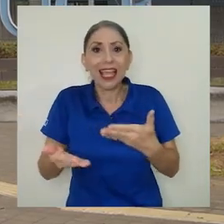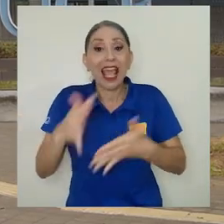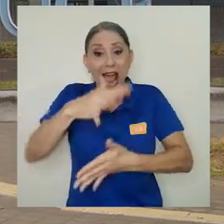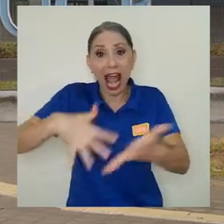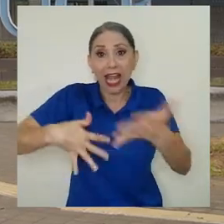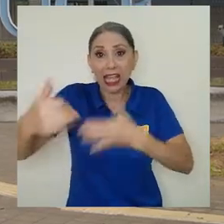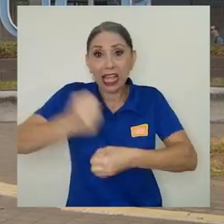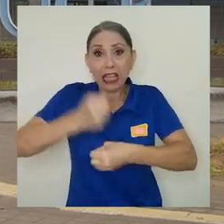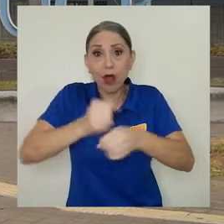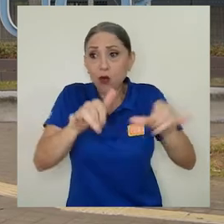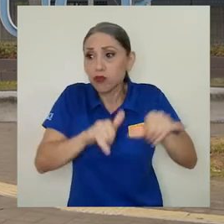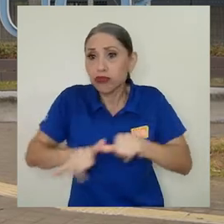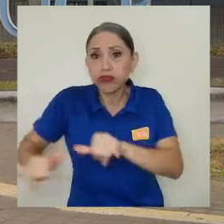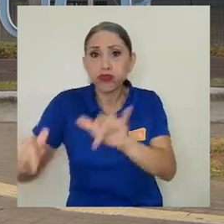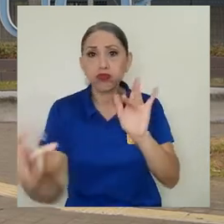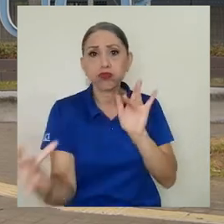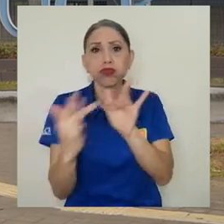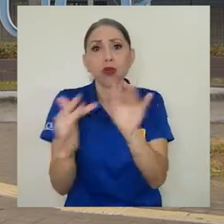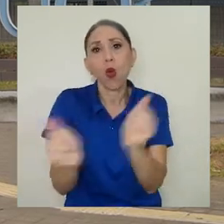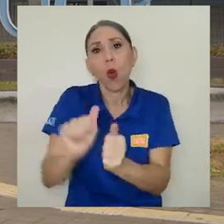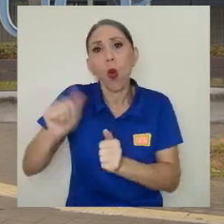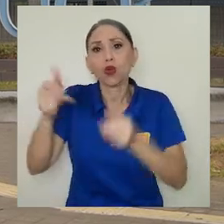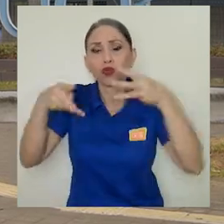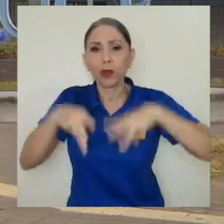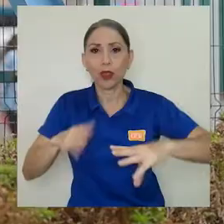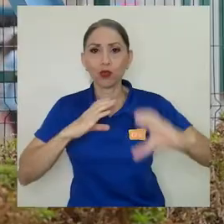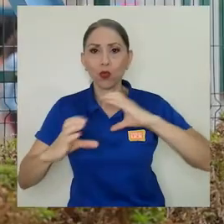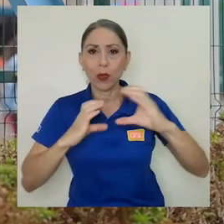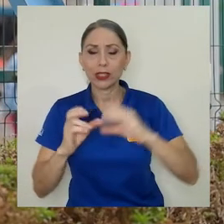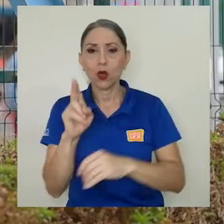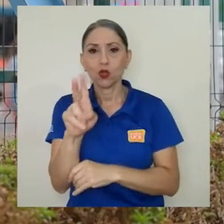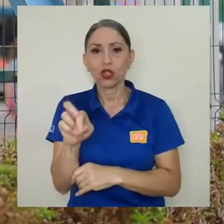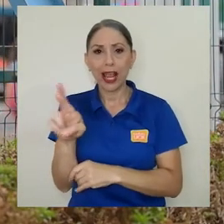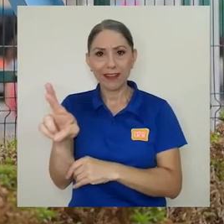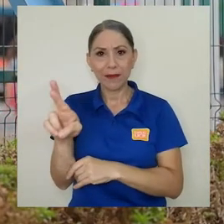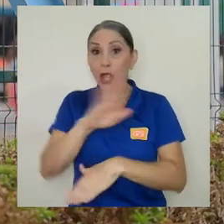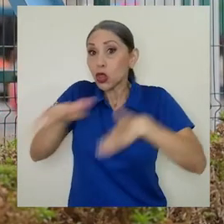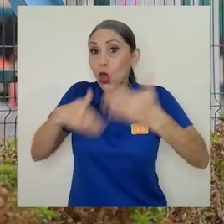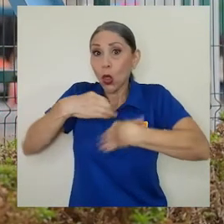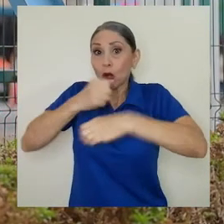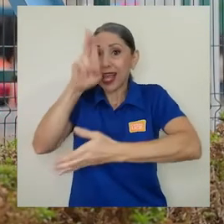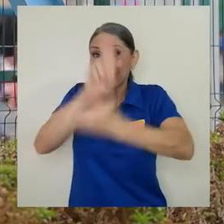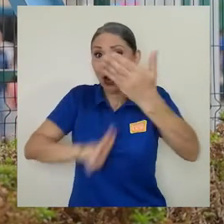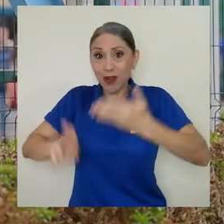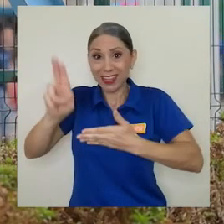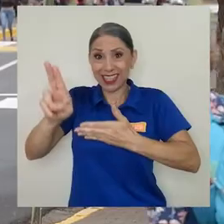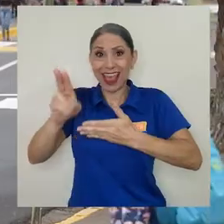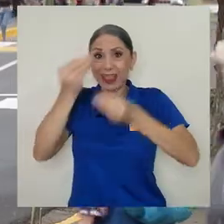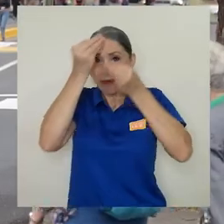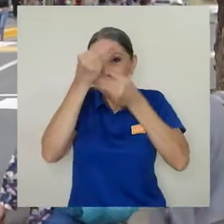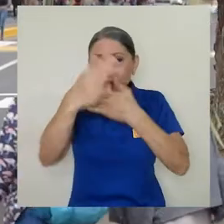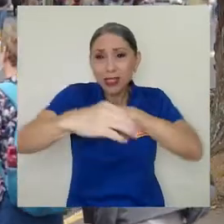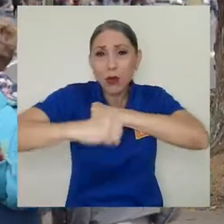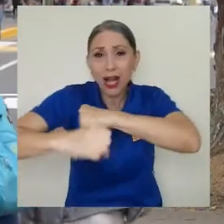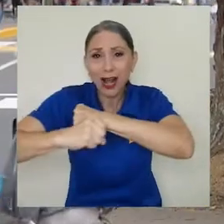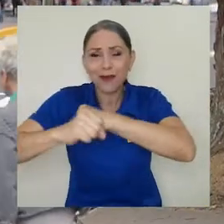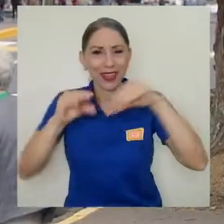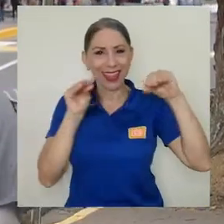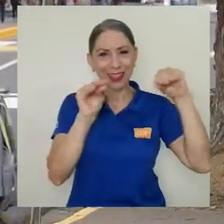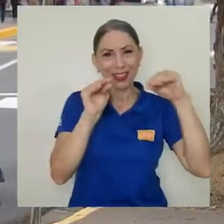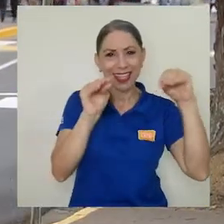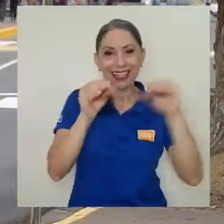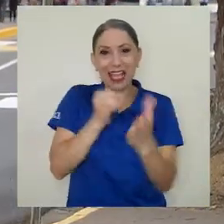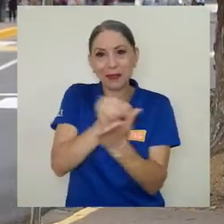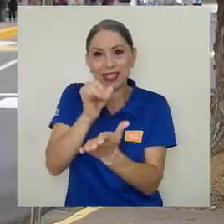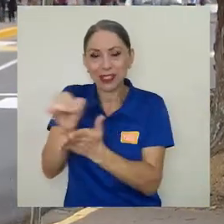de agenda en común con los demás medios de comunicación de la UCR para divulgar todo lo que hace la universidad, tanto en docencia como en